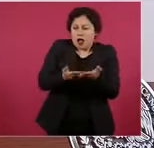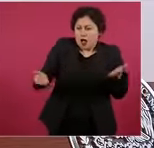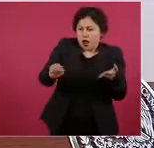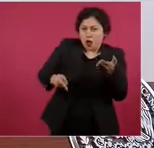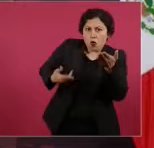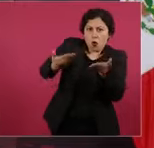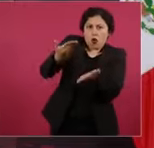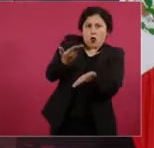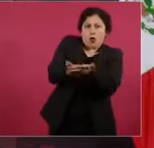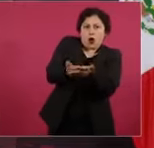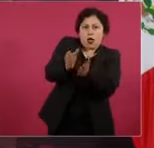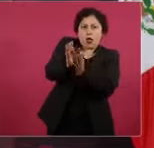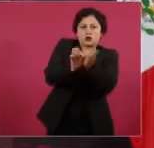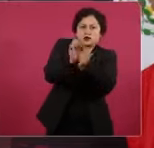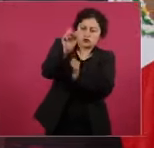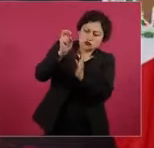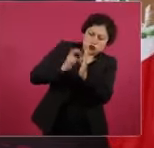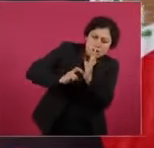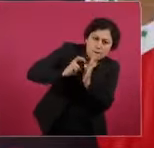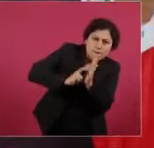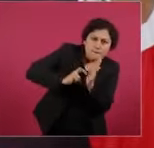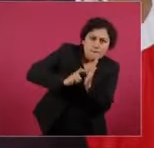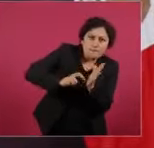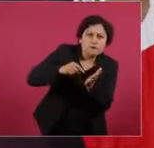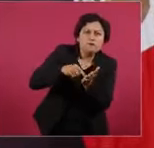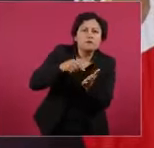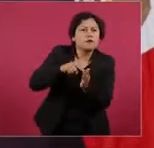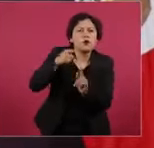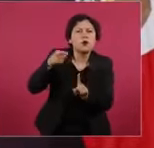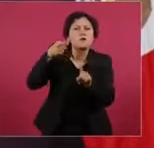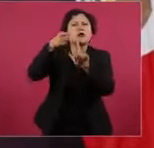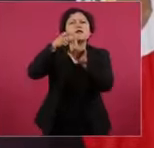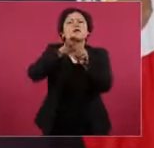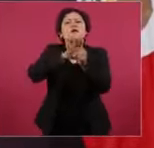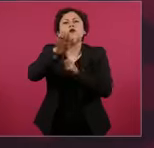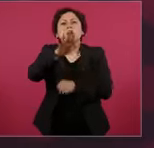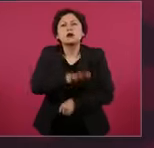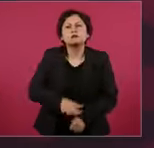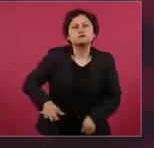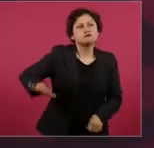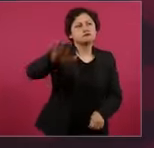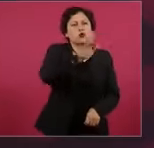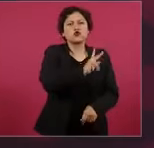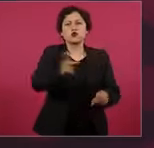en que se imparta justicia a todos,